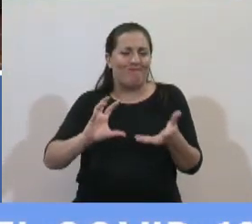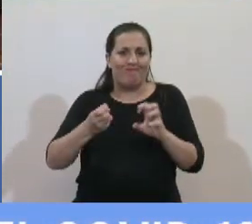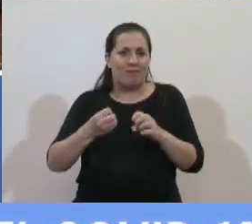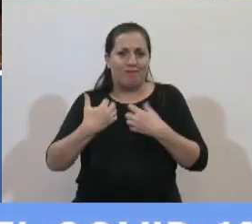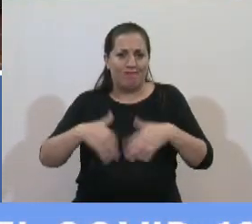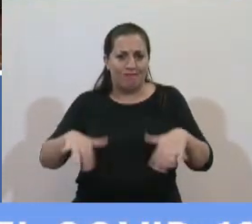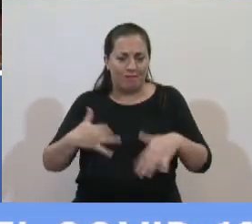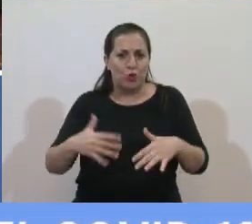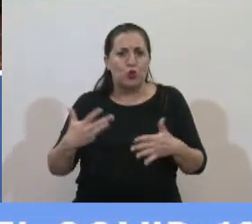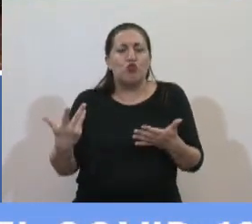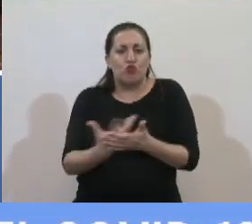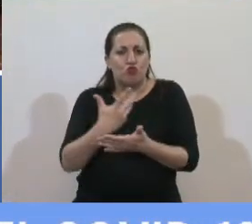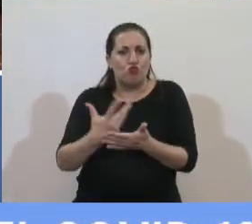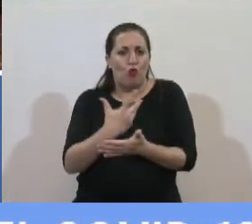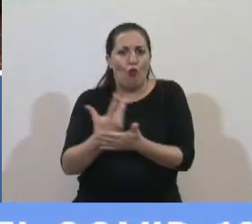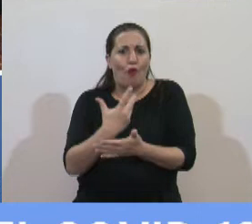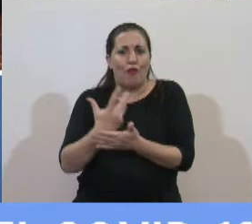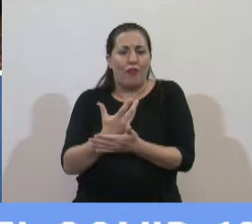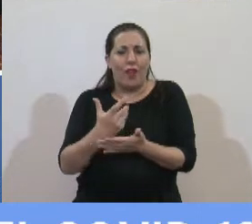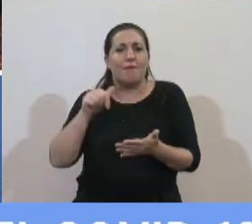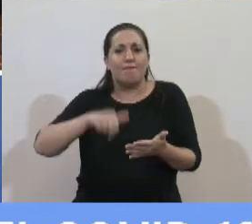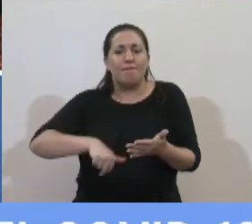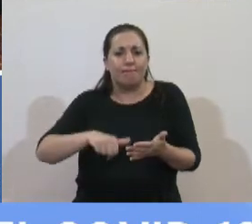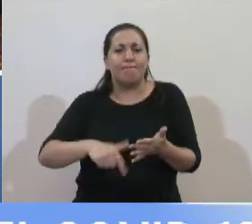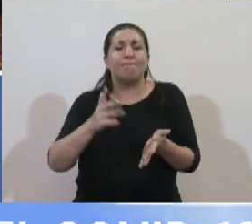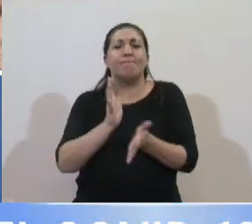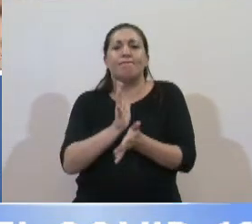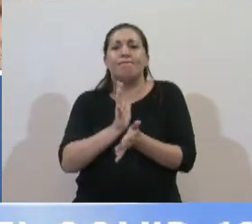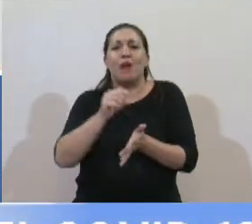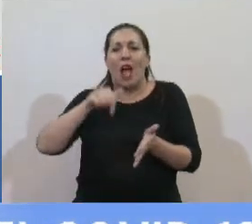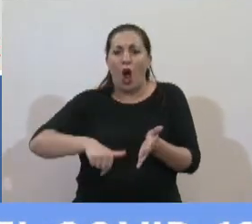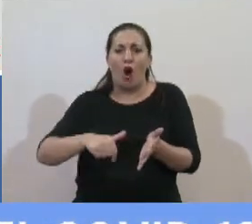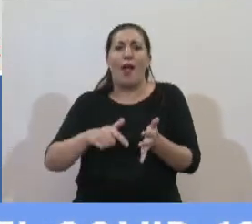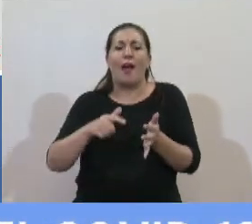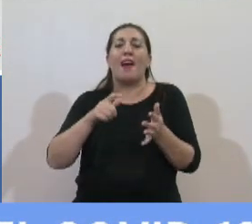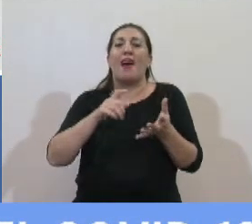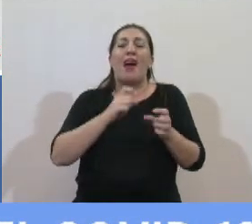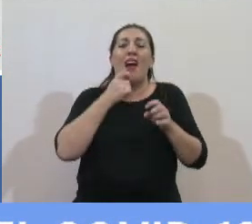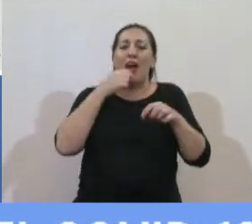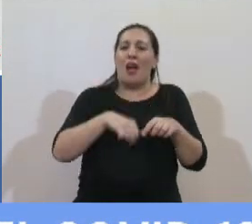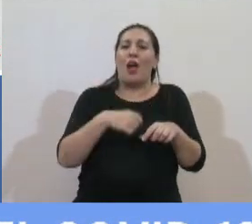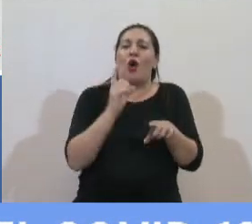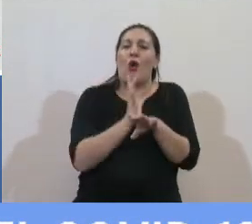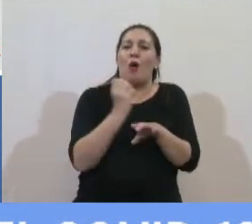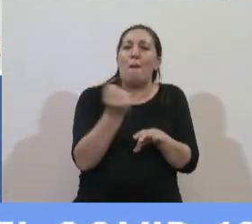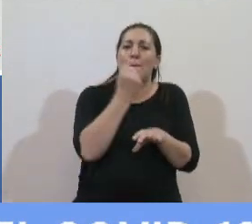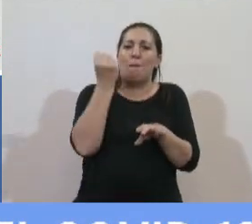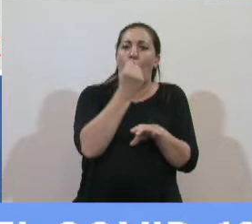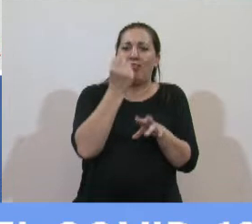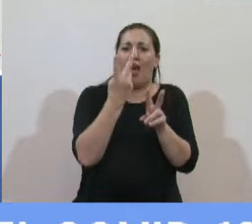tanto golpea y que se coló en la discusión en el marco de la pandemia y de la emergencia